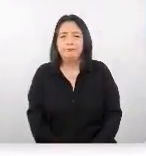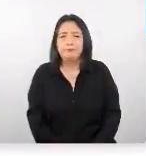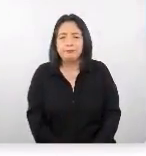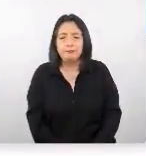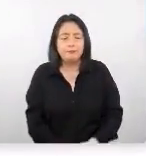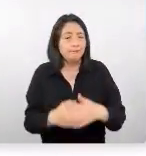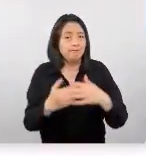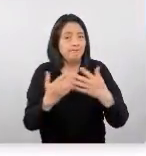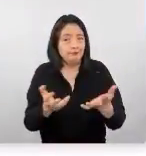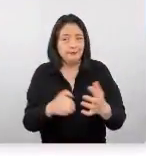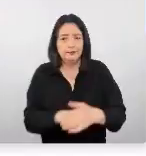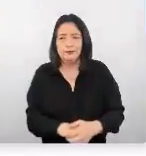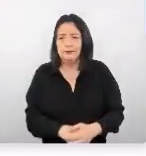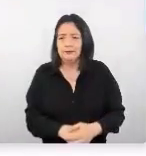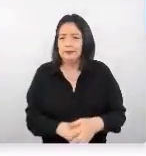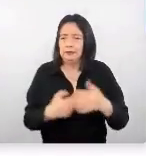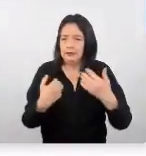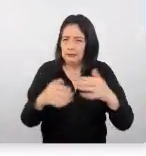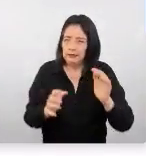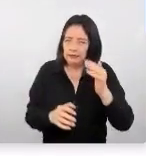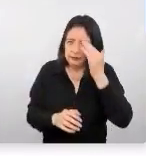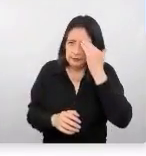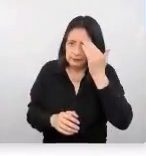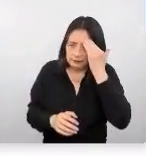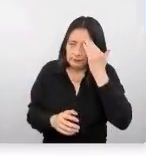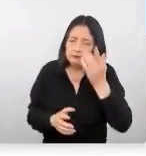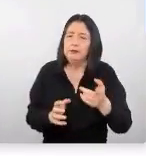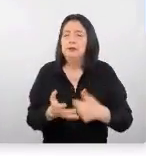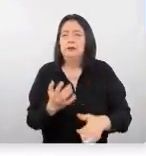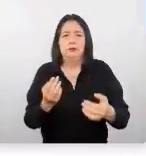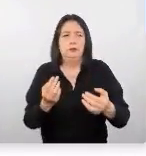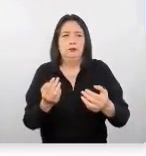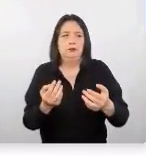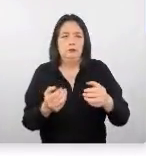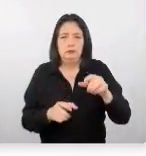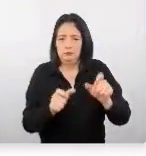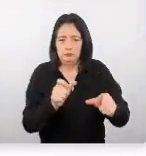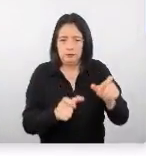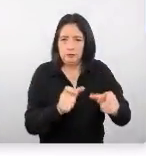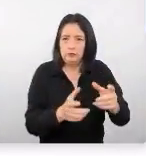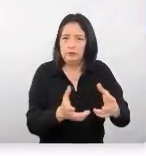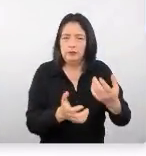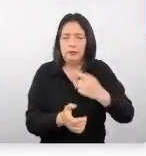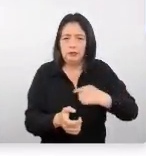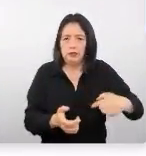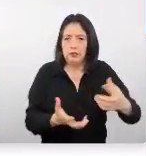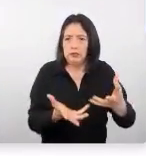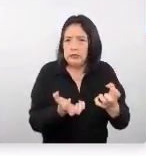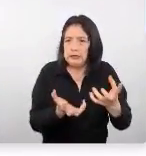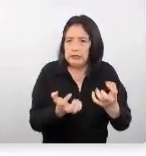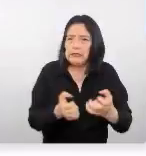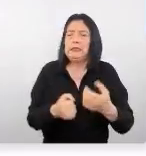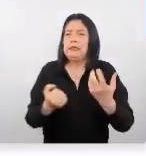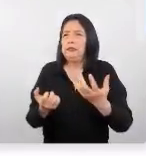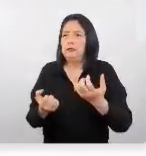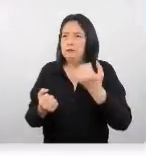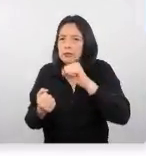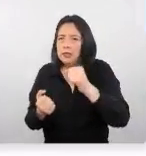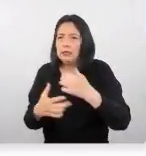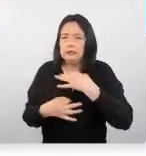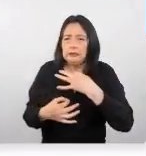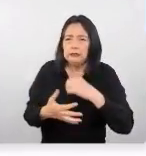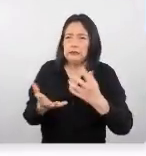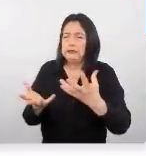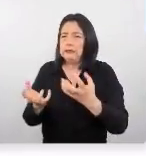Entonces, al ya conocer que es un mercado que tiene interés de viajar y que está muy ansioso, muy deseoso de hacerlo,